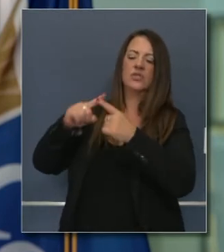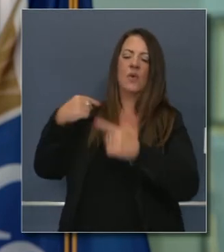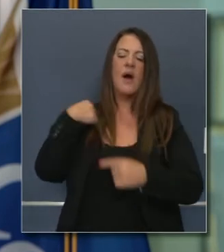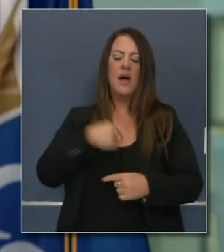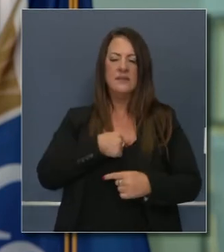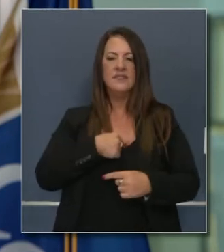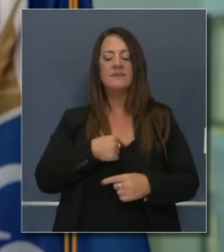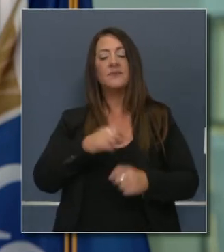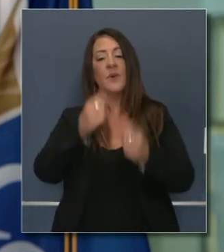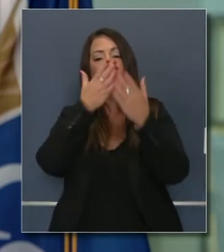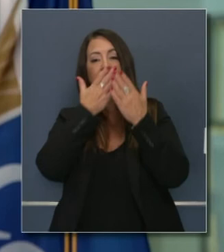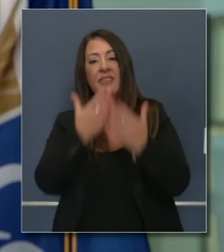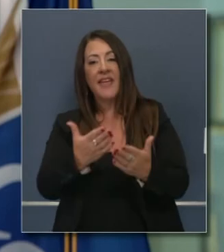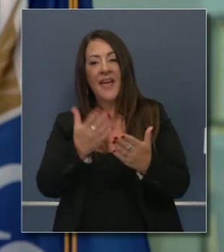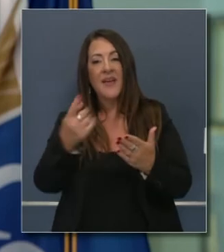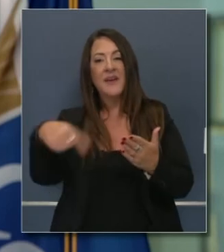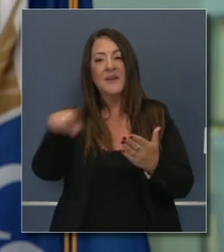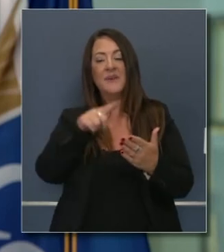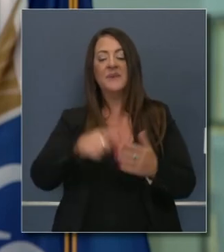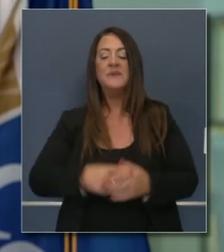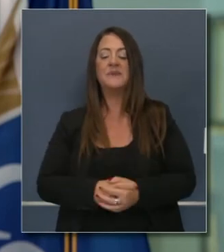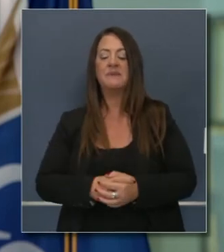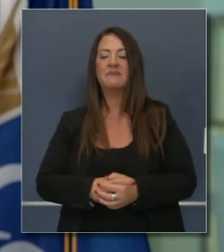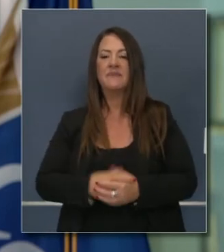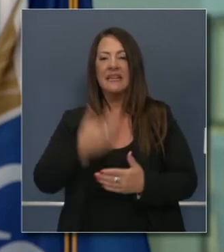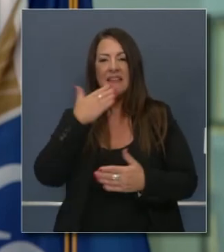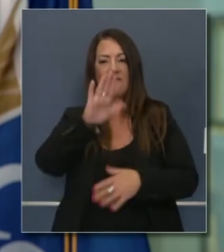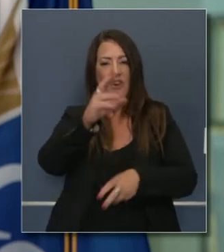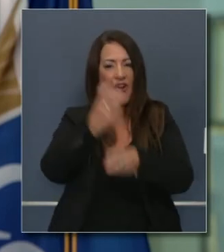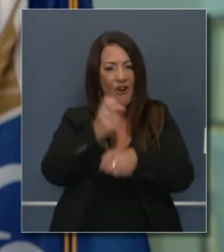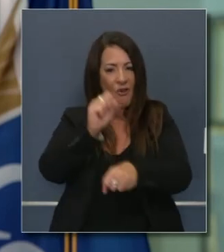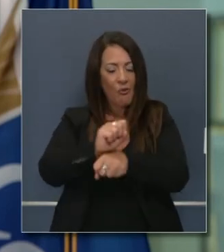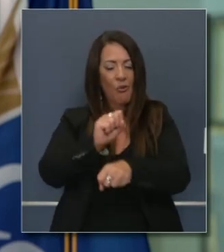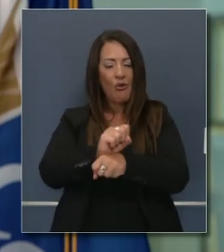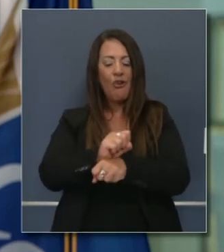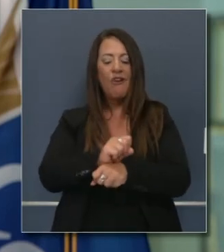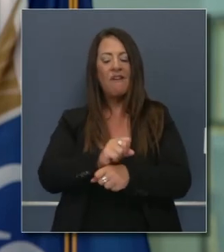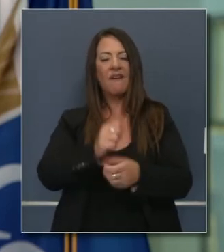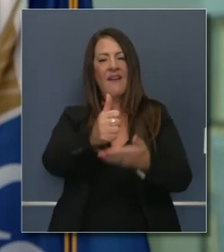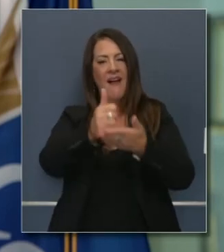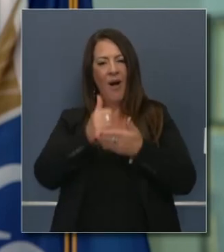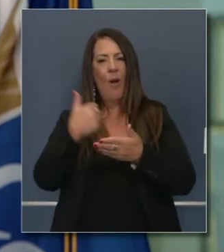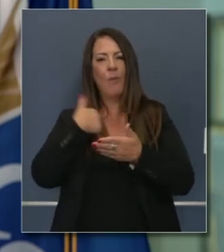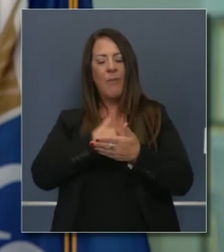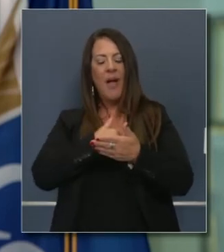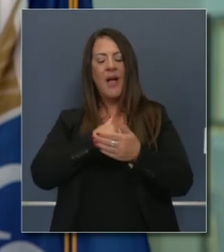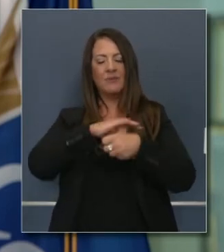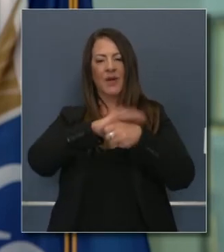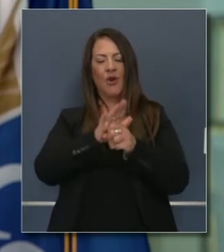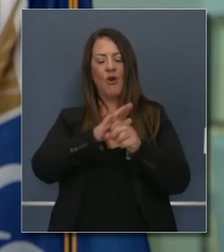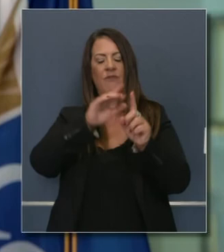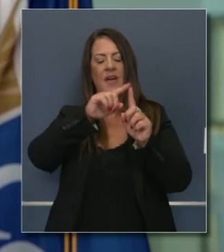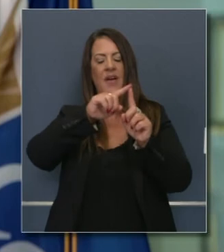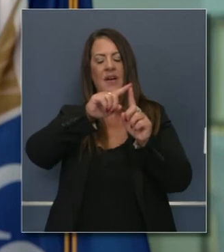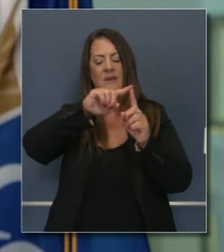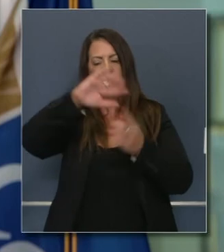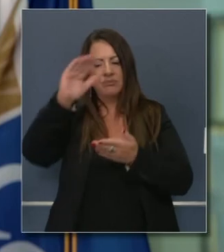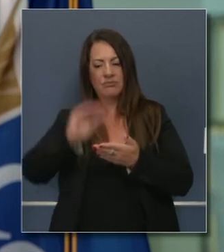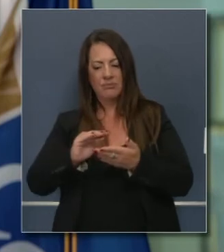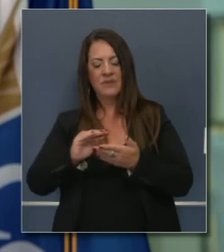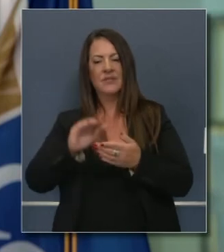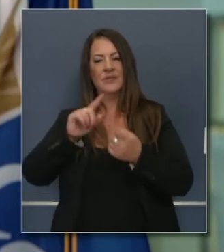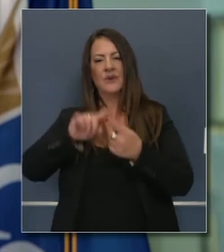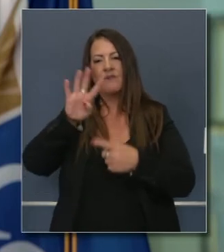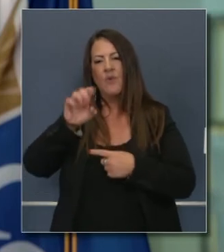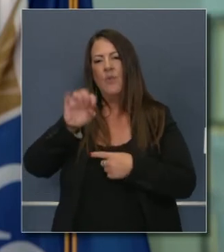que se nos presenten de modo que gracias a todos por esfuerzo que han hecho todos ustedes para ayudarnos a llegar a este punto y podemos